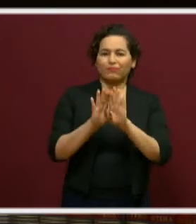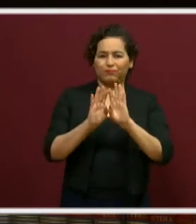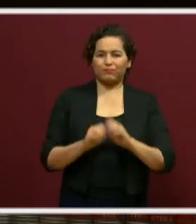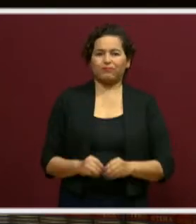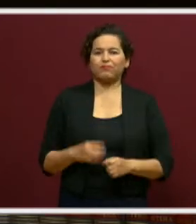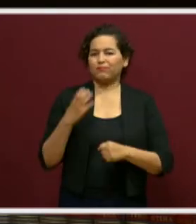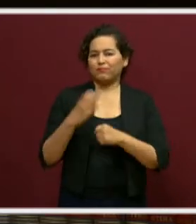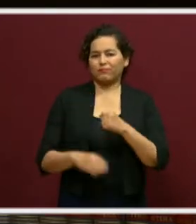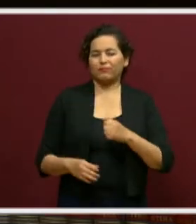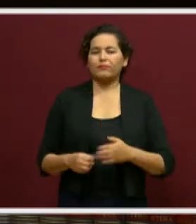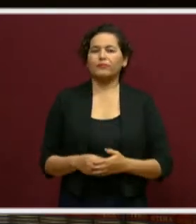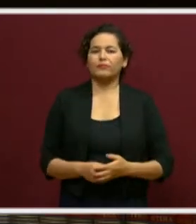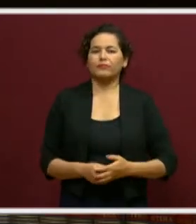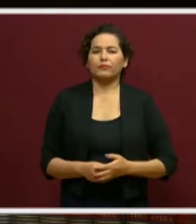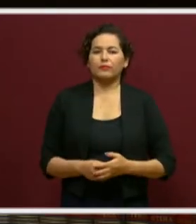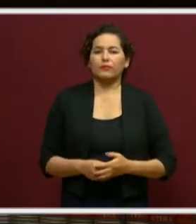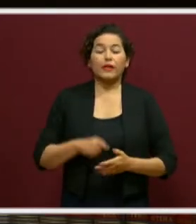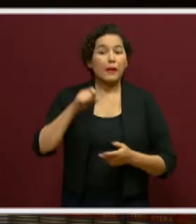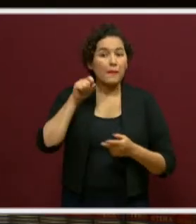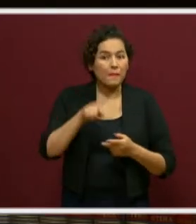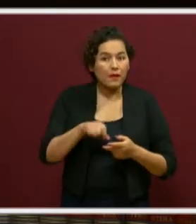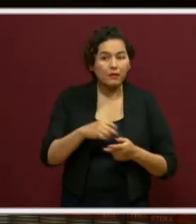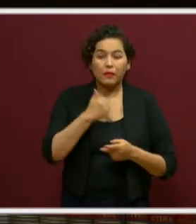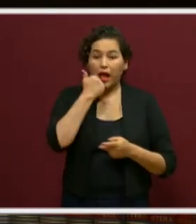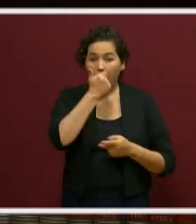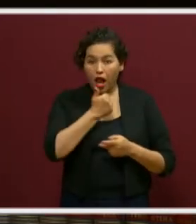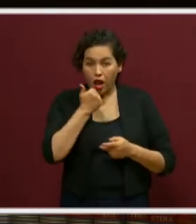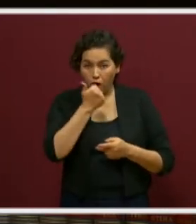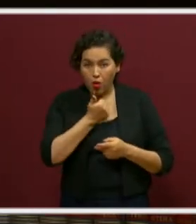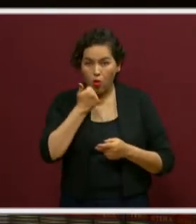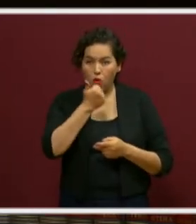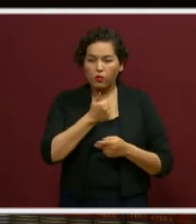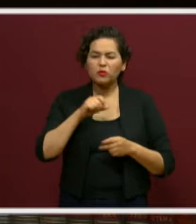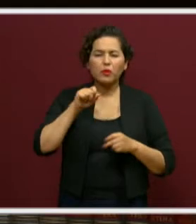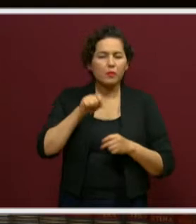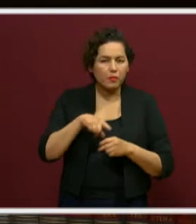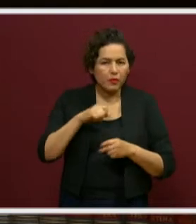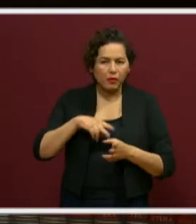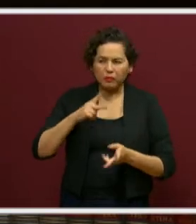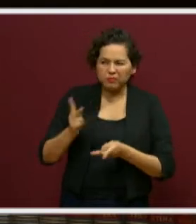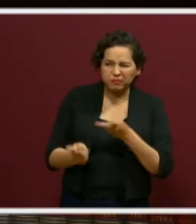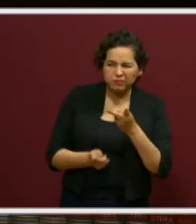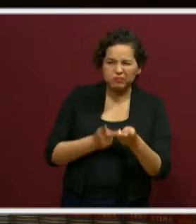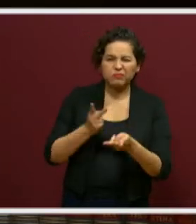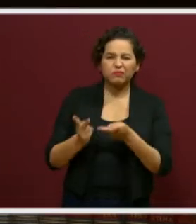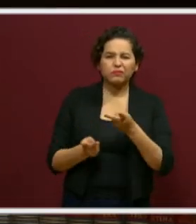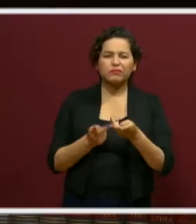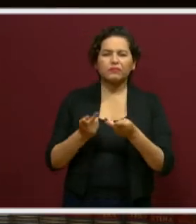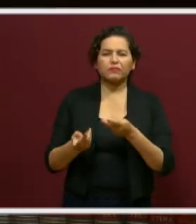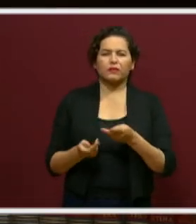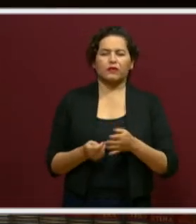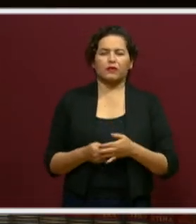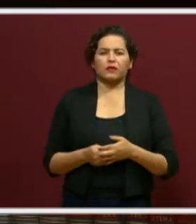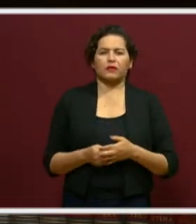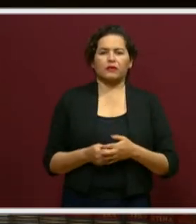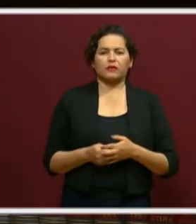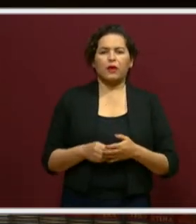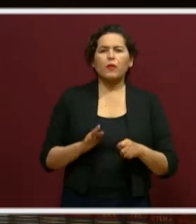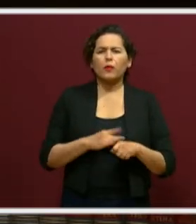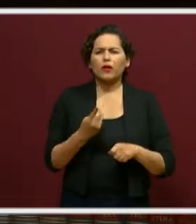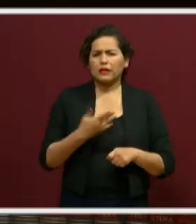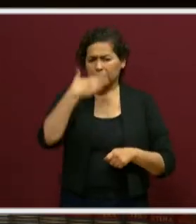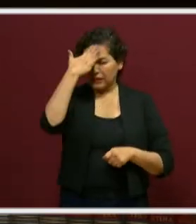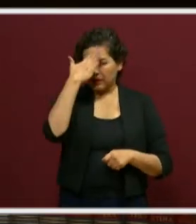se aplicó a estudiantes. Esto para mí es muy importante porque recordemos que la educación entendida como un derecho